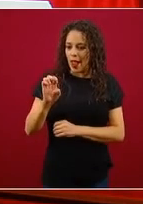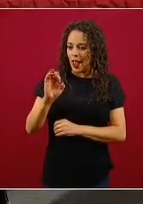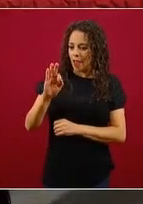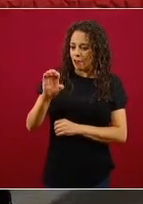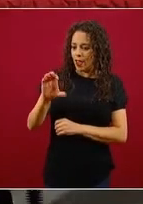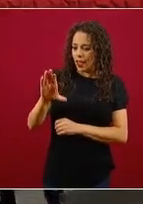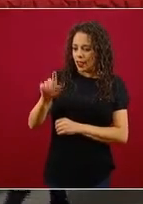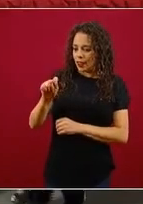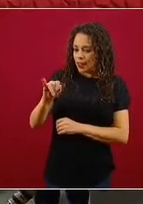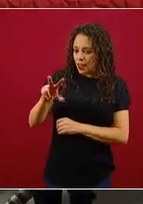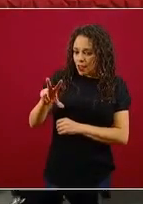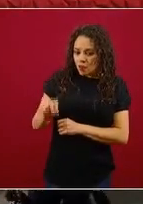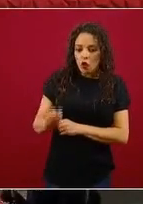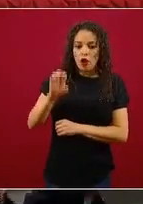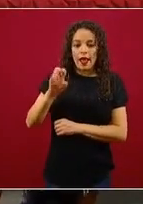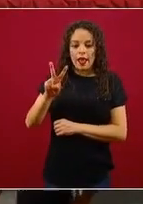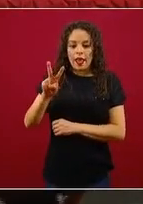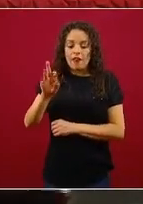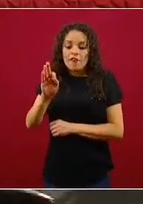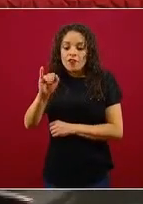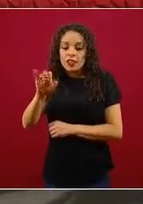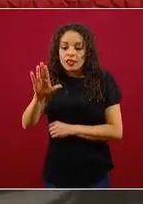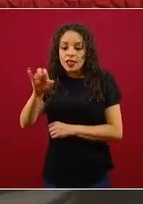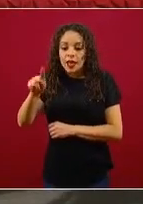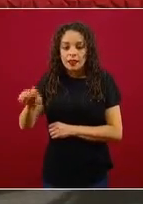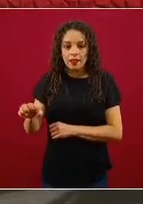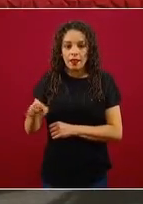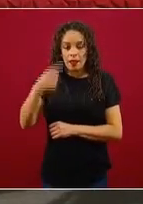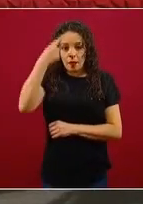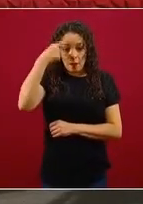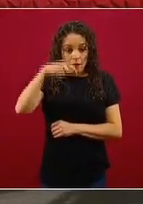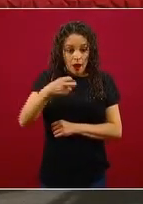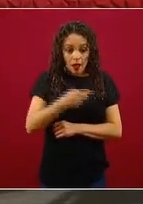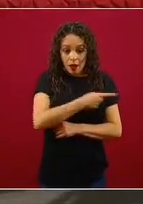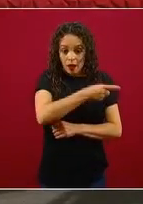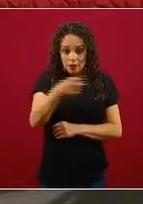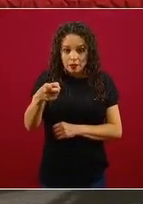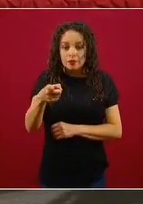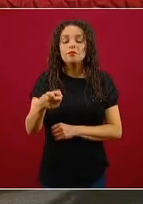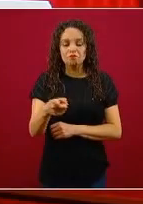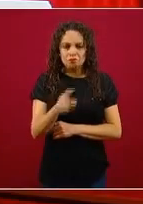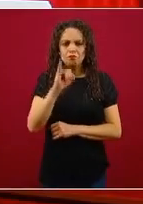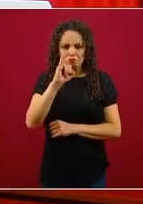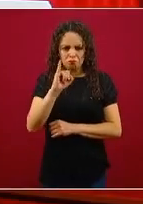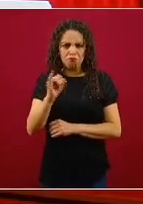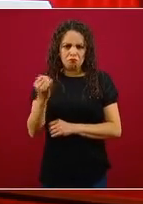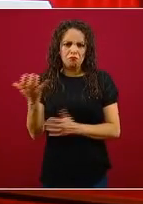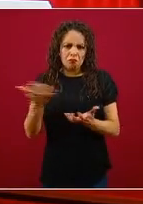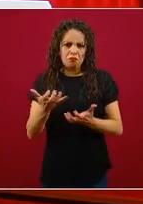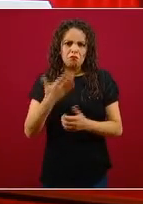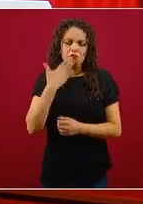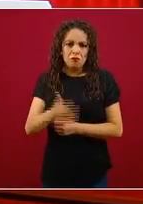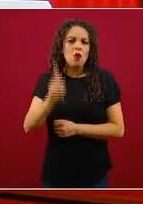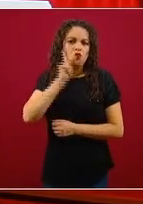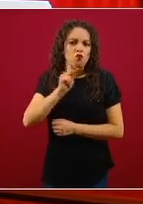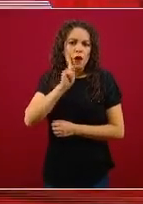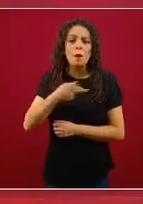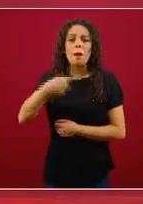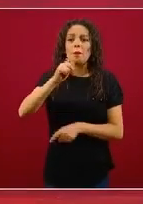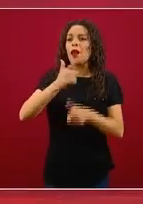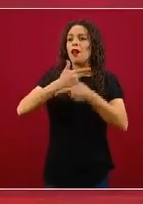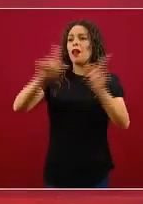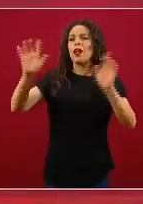bien planeado, qué bueno que haya pruebas. Hacer pruebas por hacer pruebas no tiene sentido alguno.